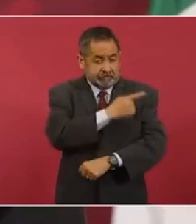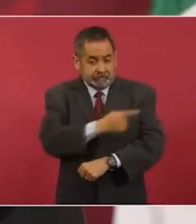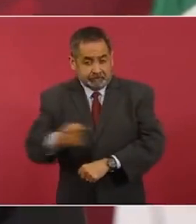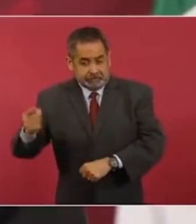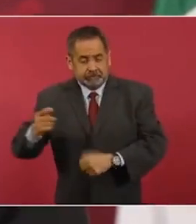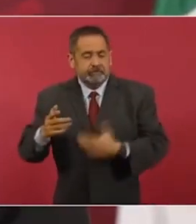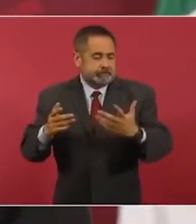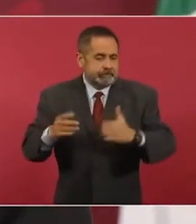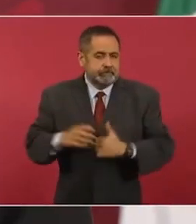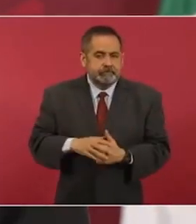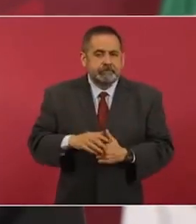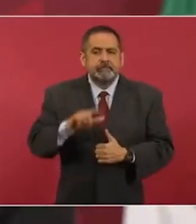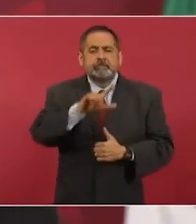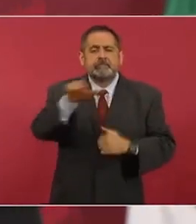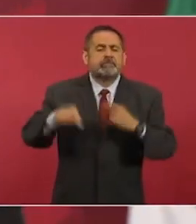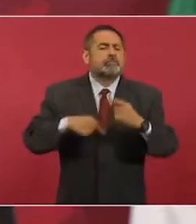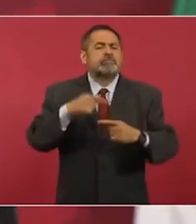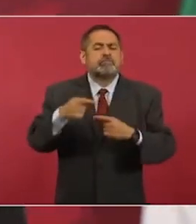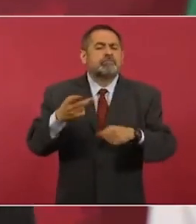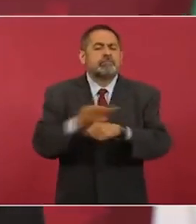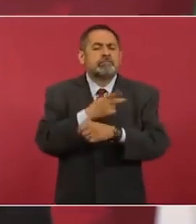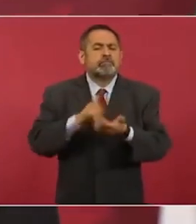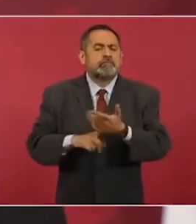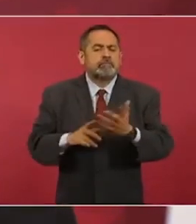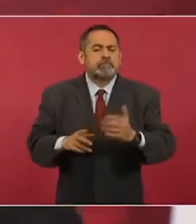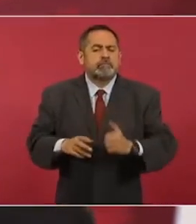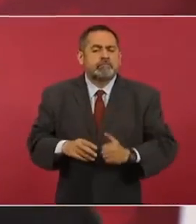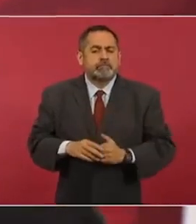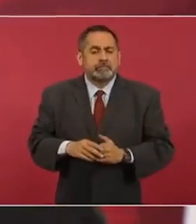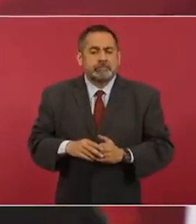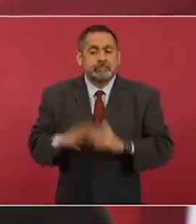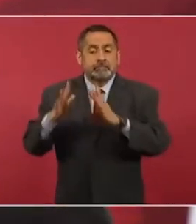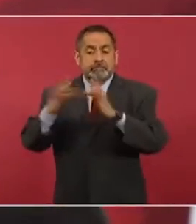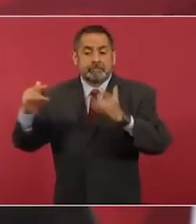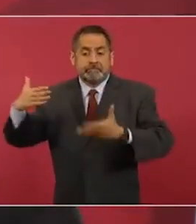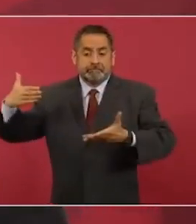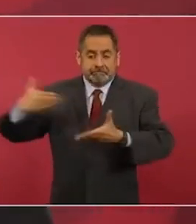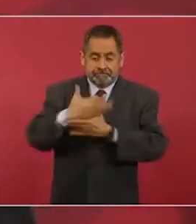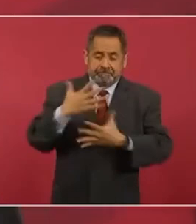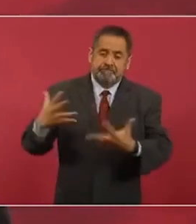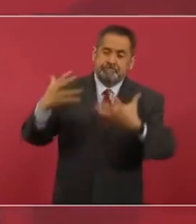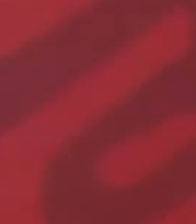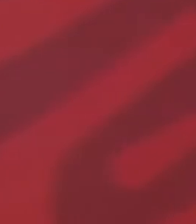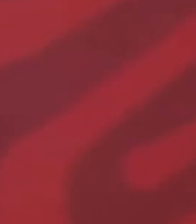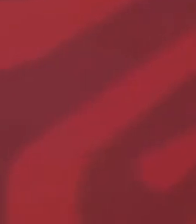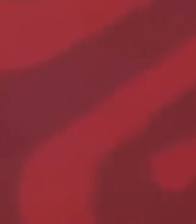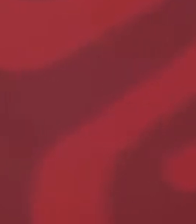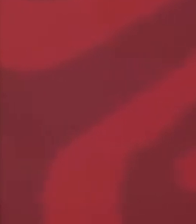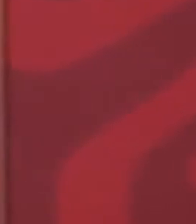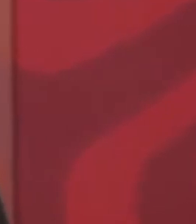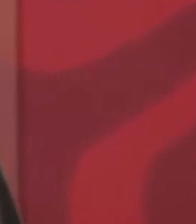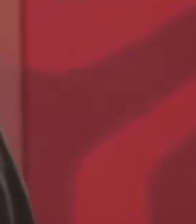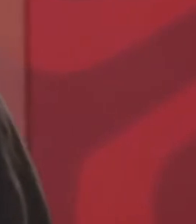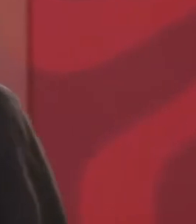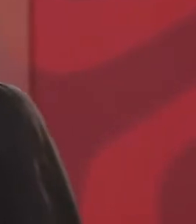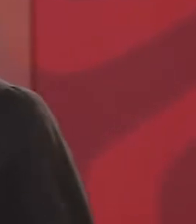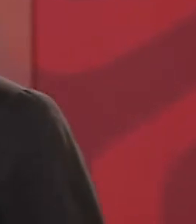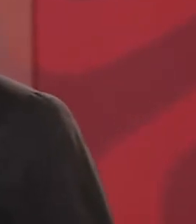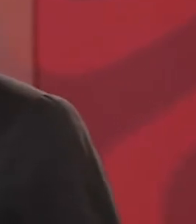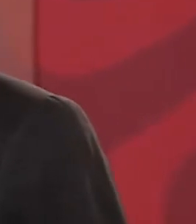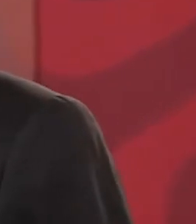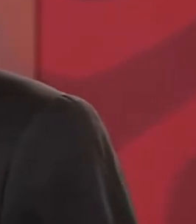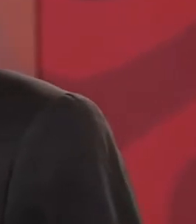Luego nos invadió Francia en dos